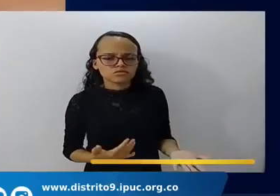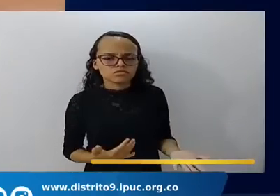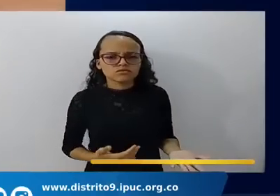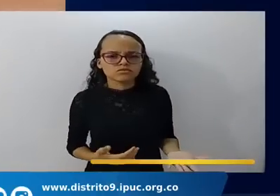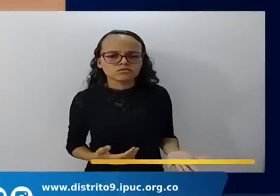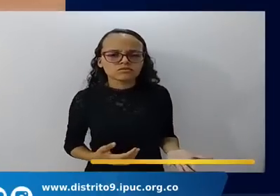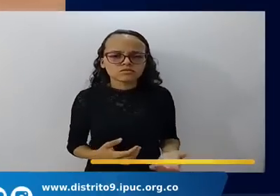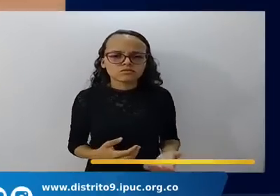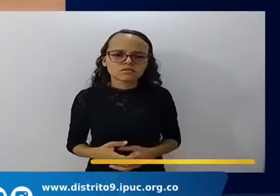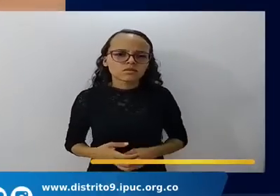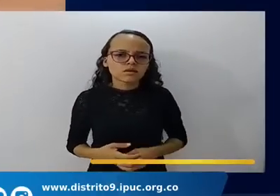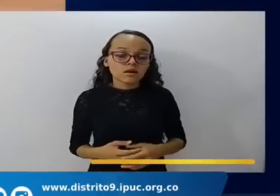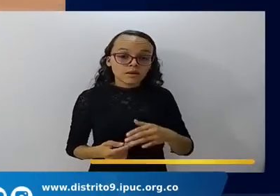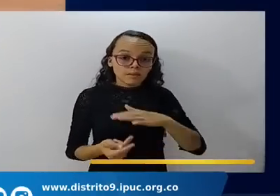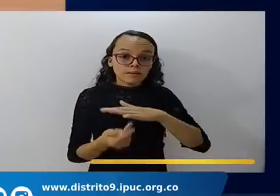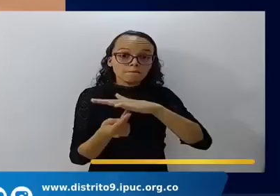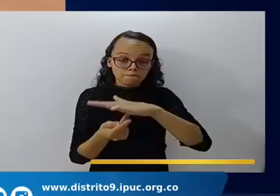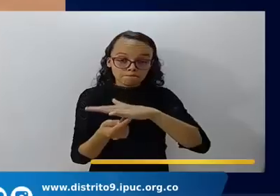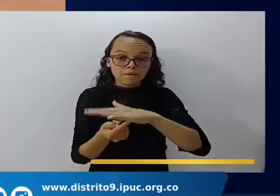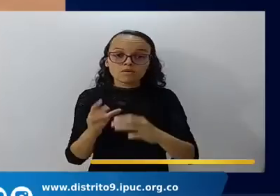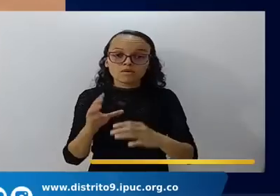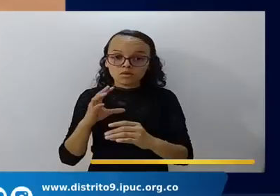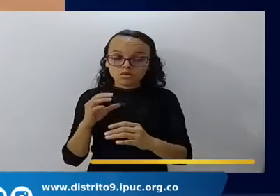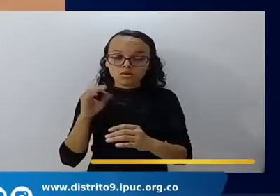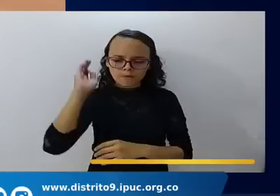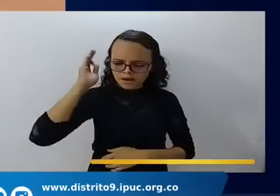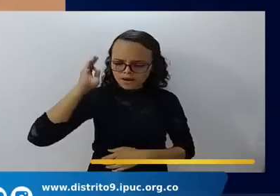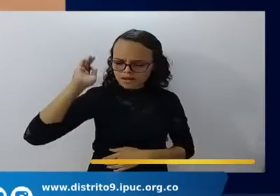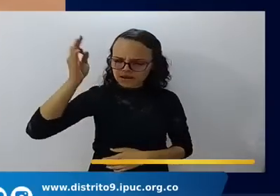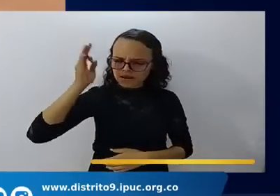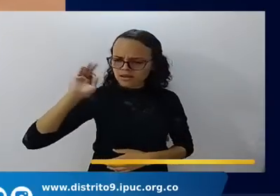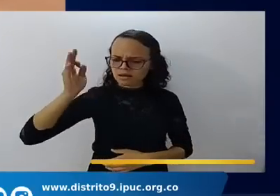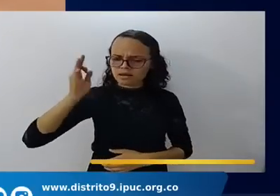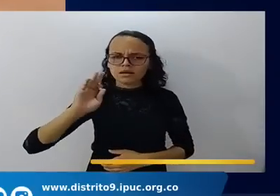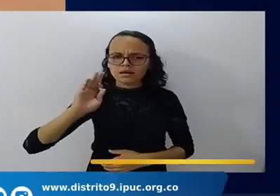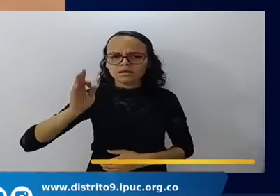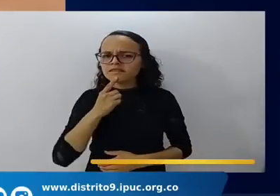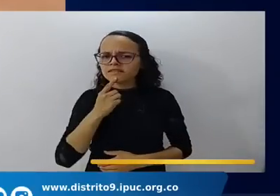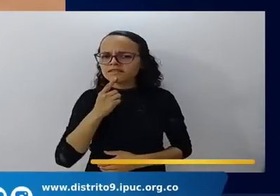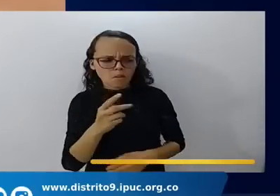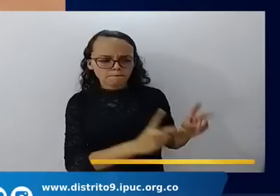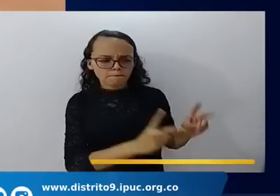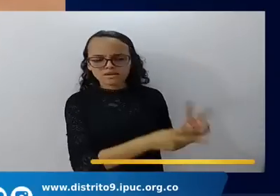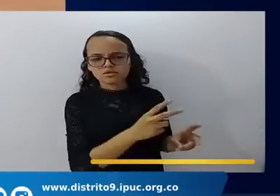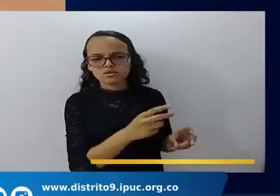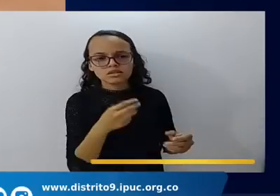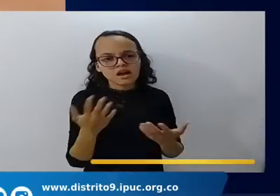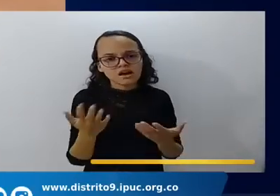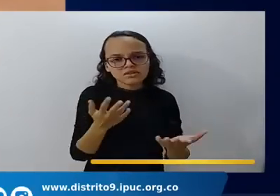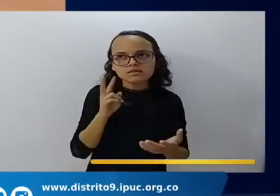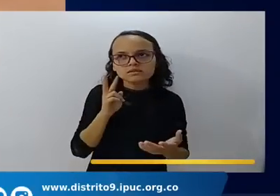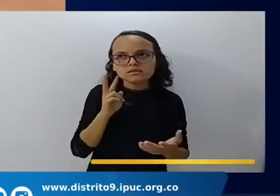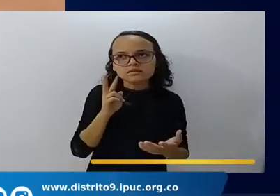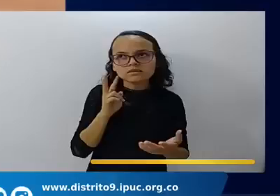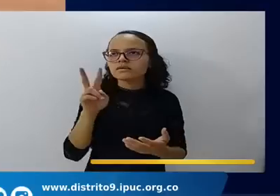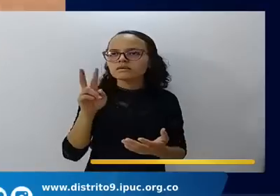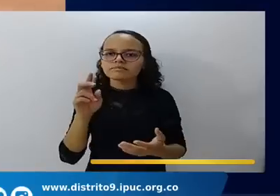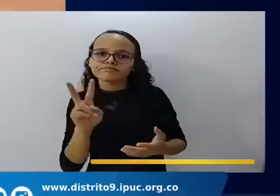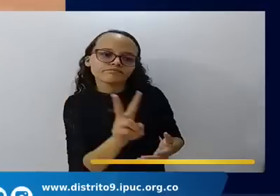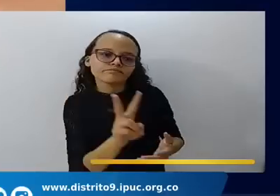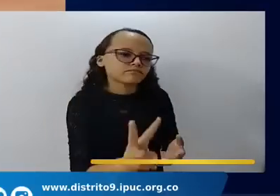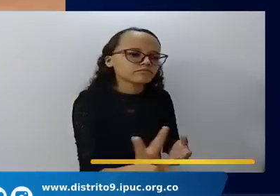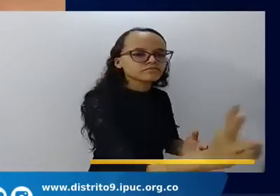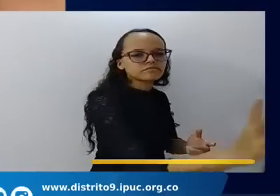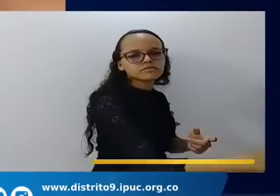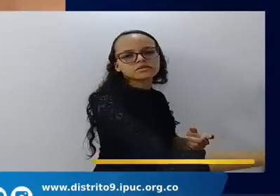no hablo Pablo de eso de algunos que habían se habían desviado de que que se desviaron